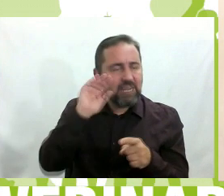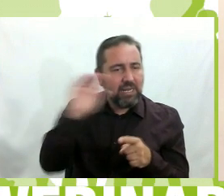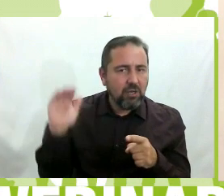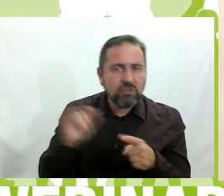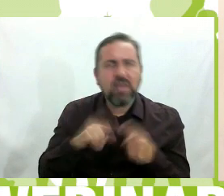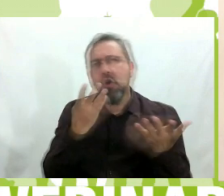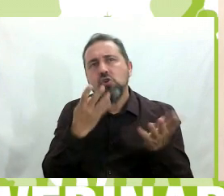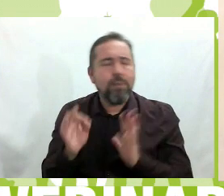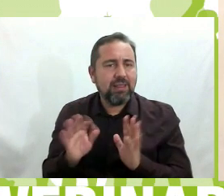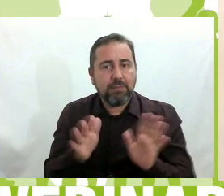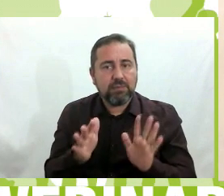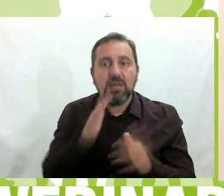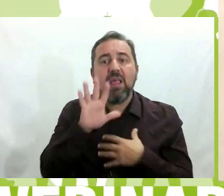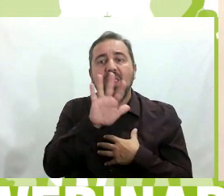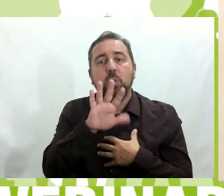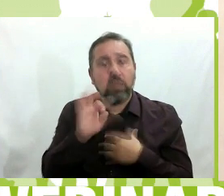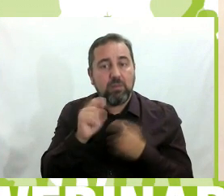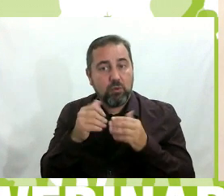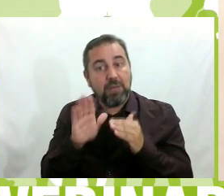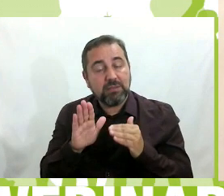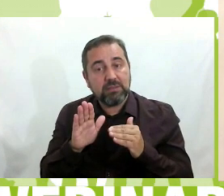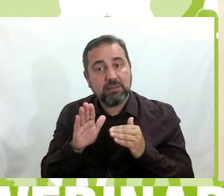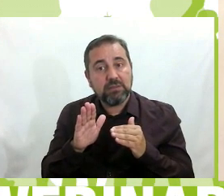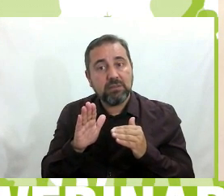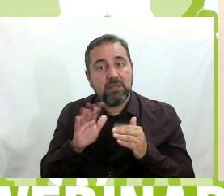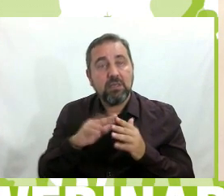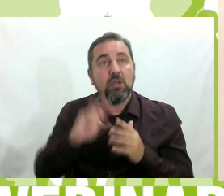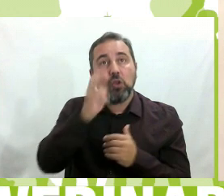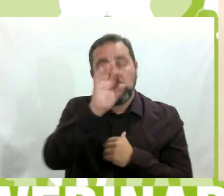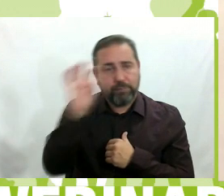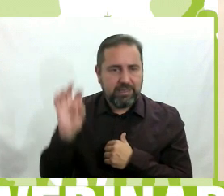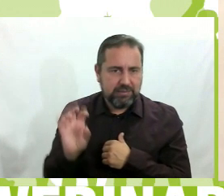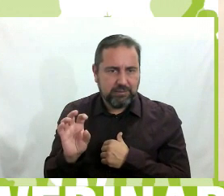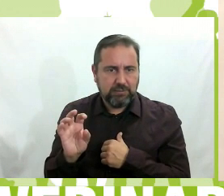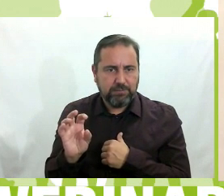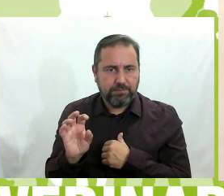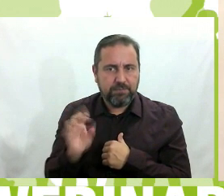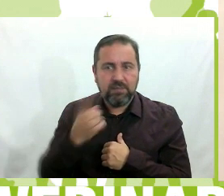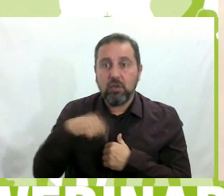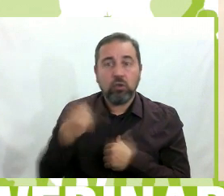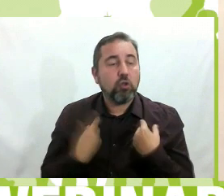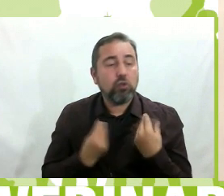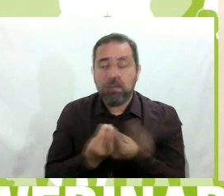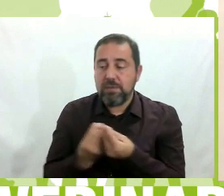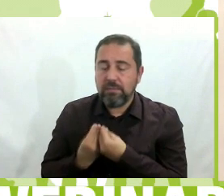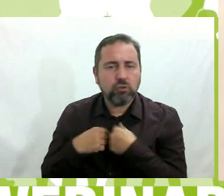90 o así, pero hay unos 50 y pico que son de otros países. Y todos convivimos, todos somos diferentes, todos nos